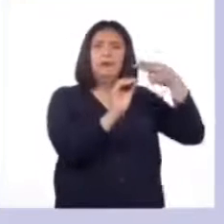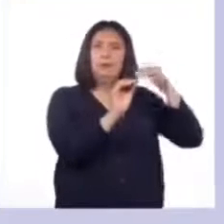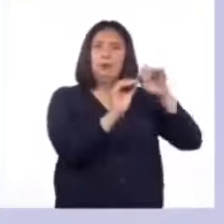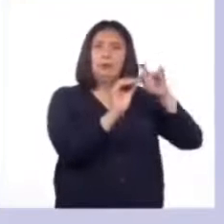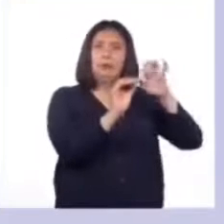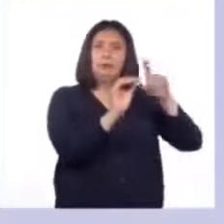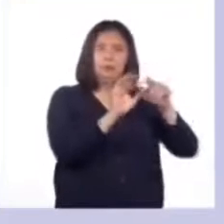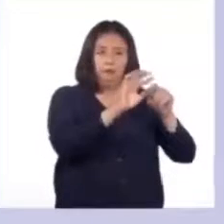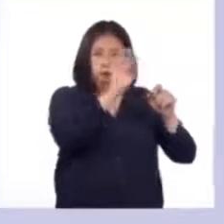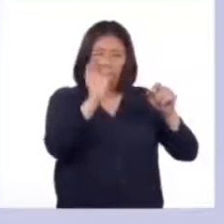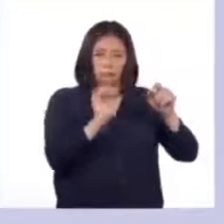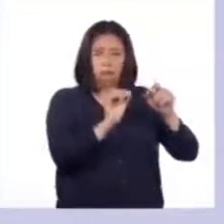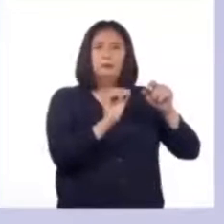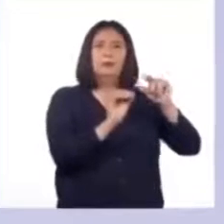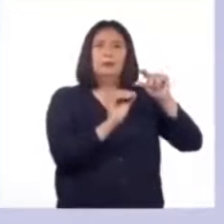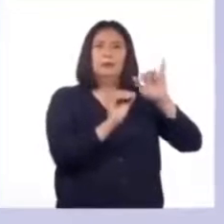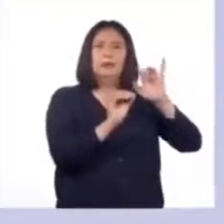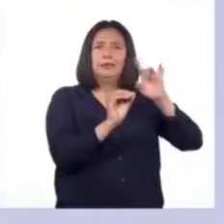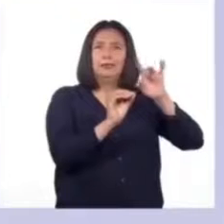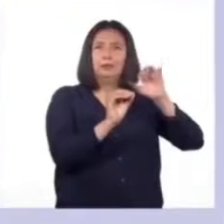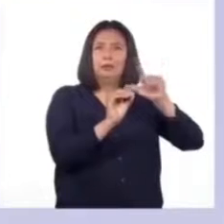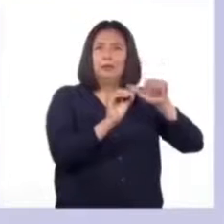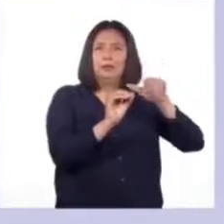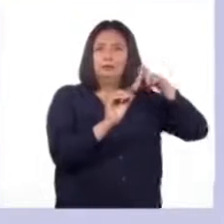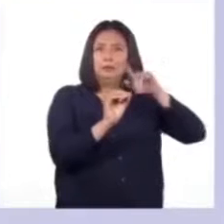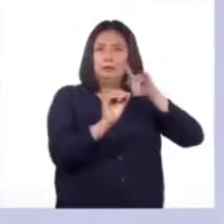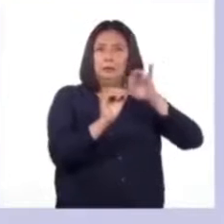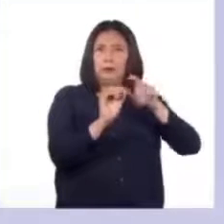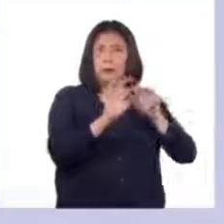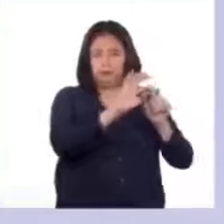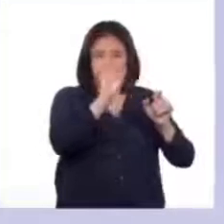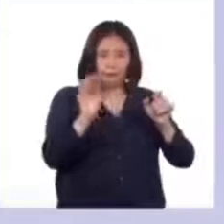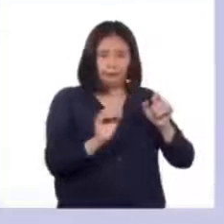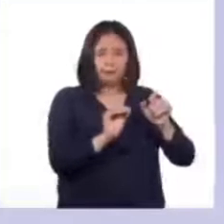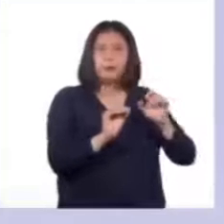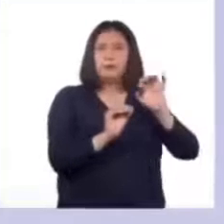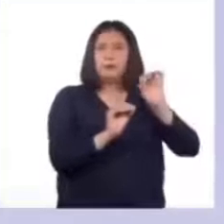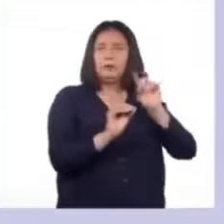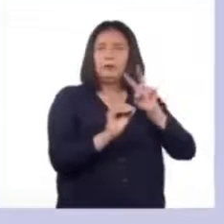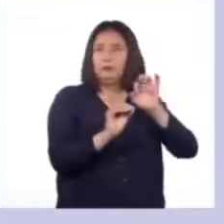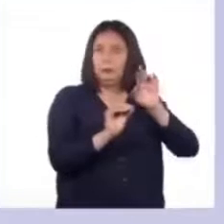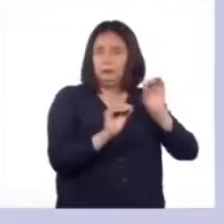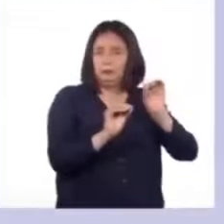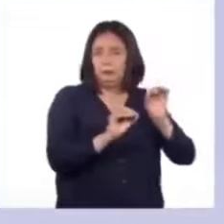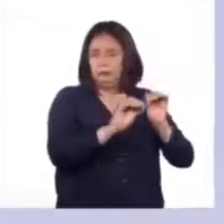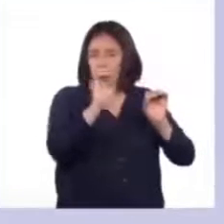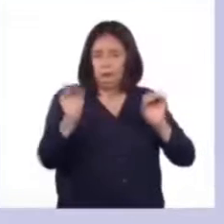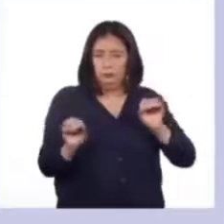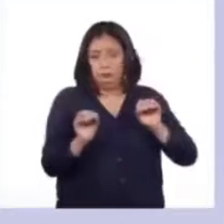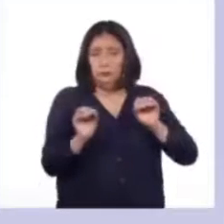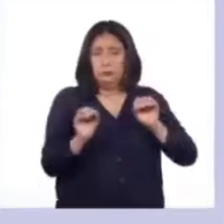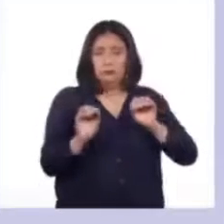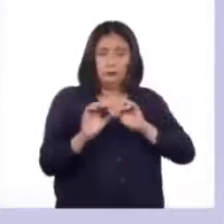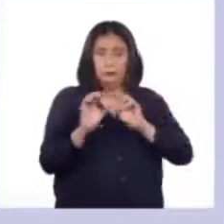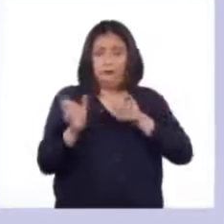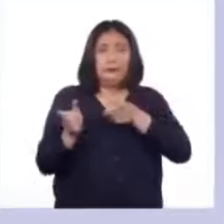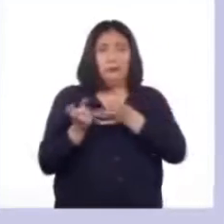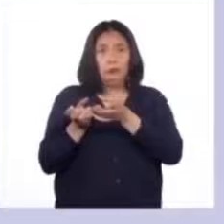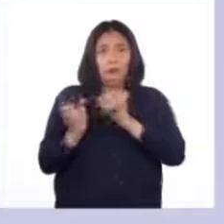Hipotálamo Glándula pituitaria Ovarios Testículos